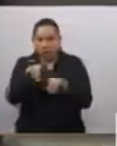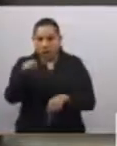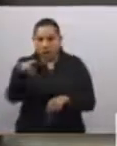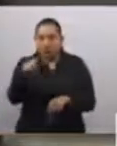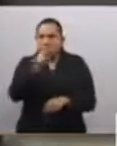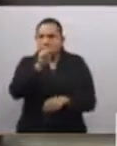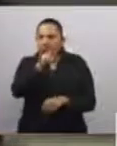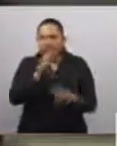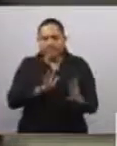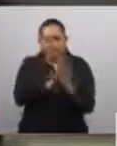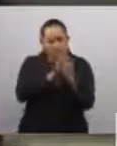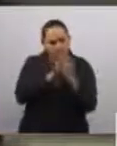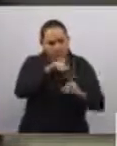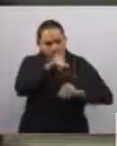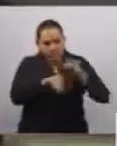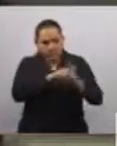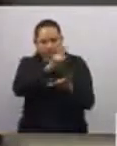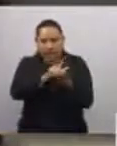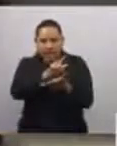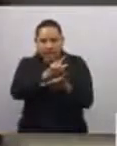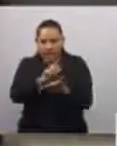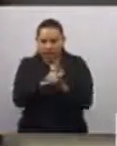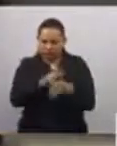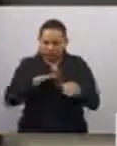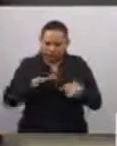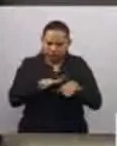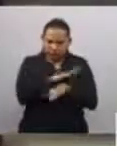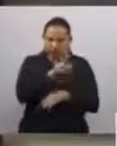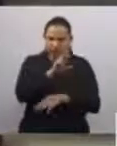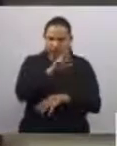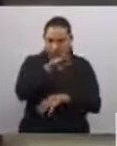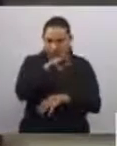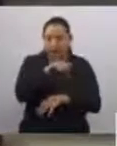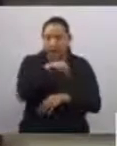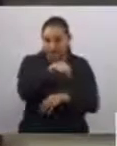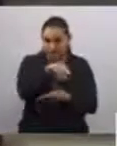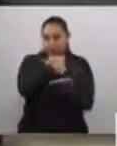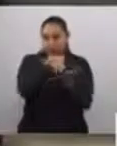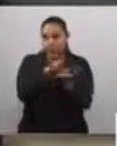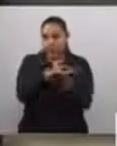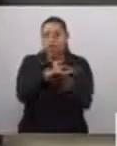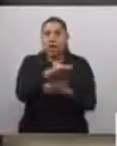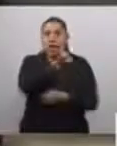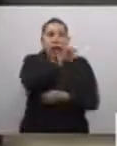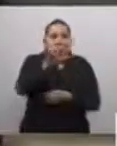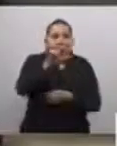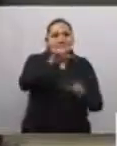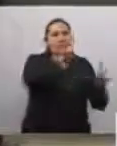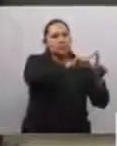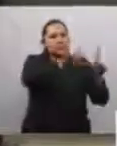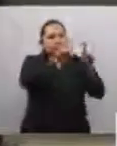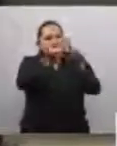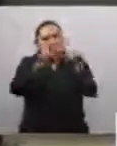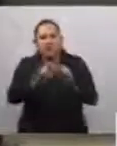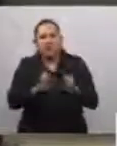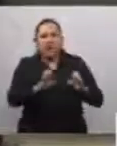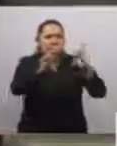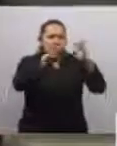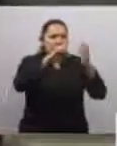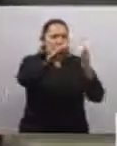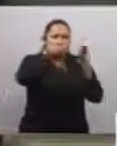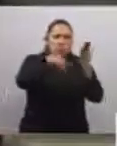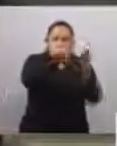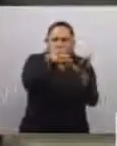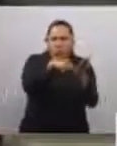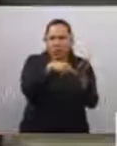reforma, en las que se consideraba que las propiedades de la Iglesia pertenecían a la sociedad, al no ser producto